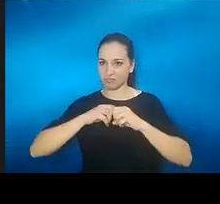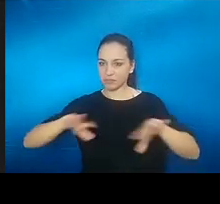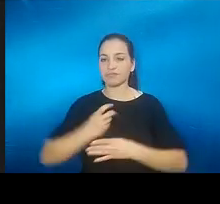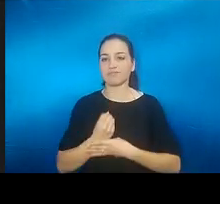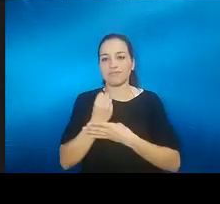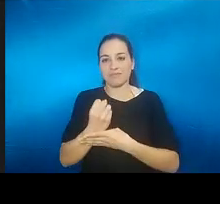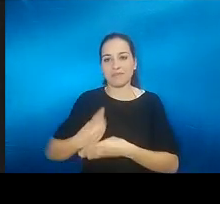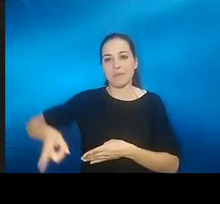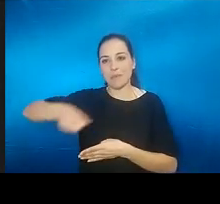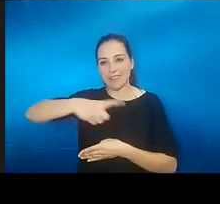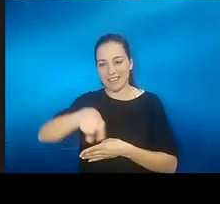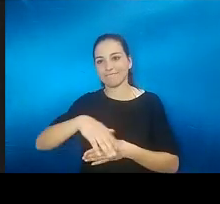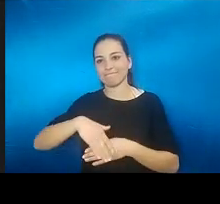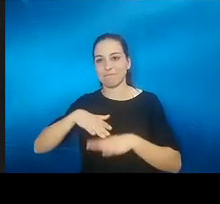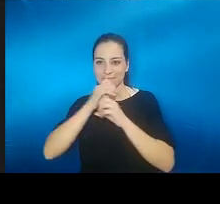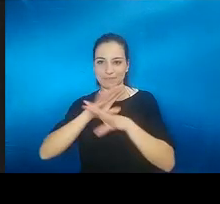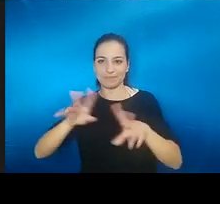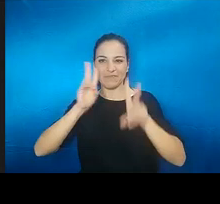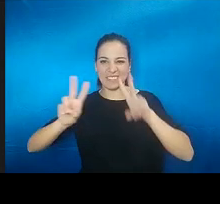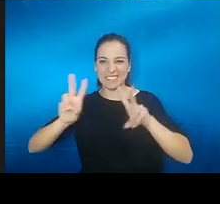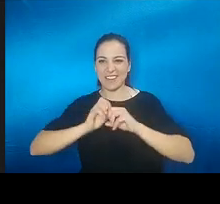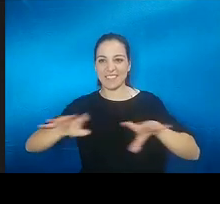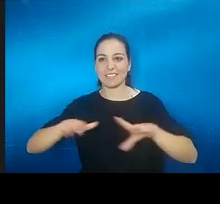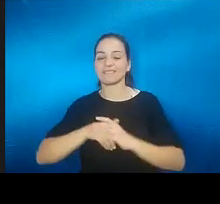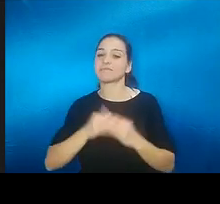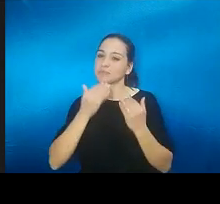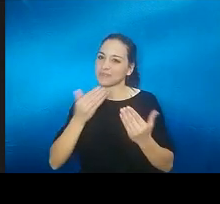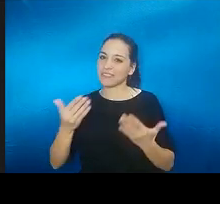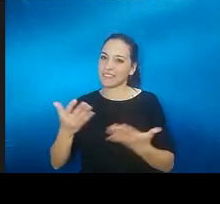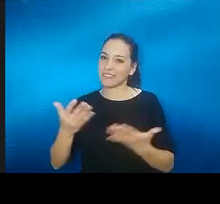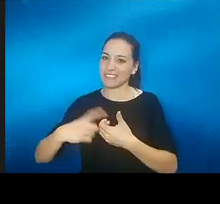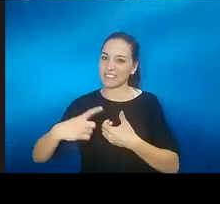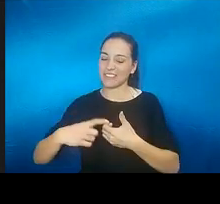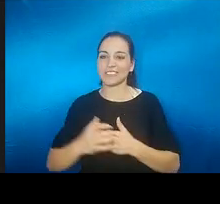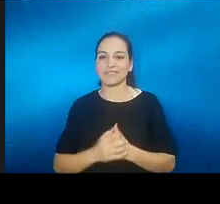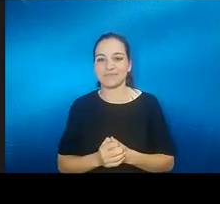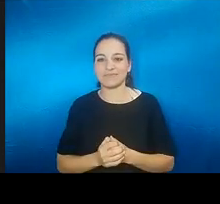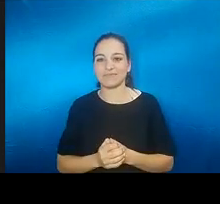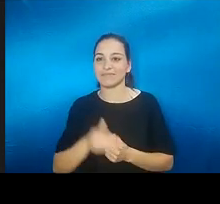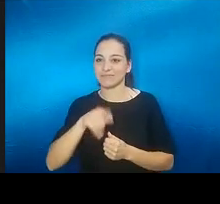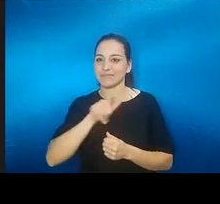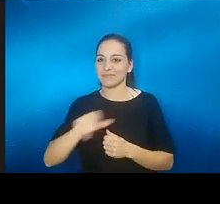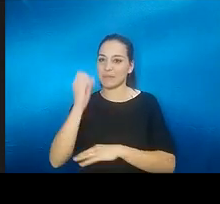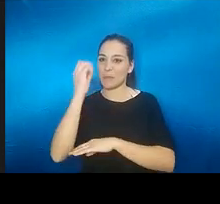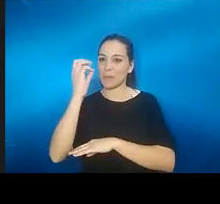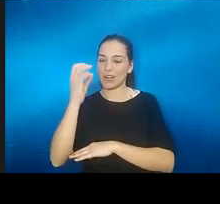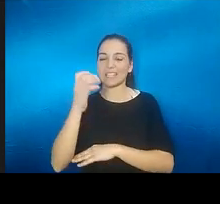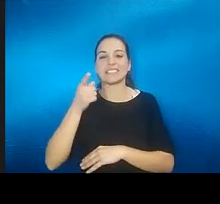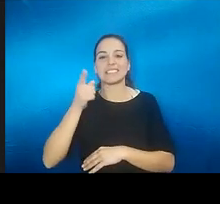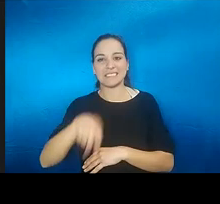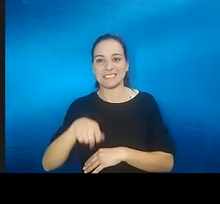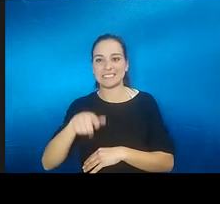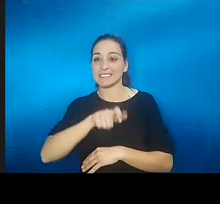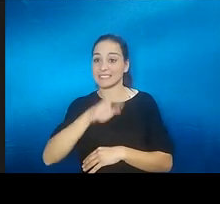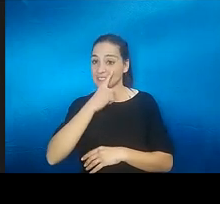en hacerlo visible muchísimas gracias a todos tanto a los ponentes como a los